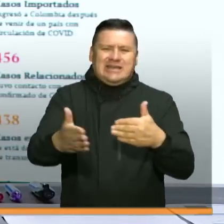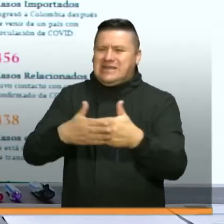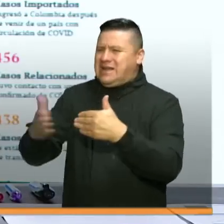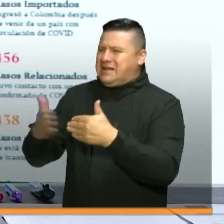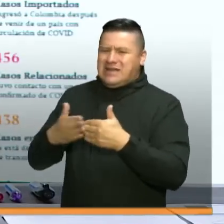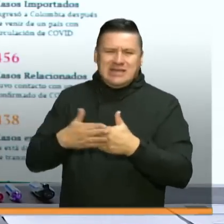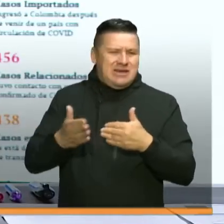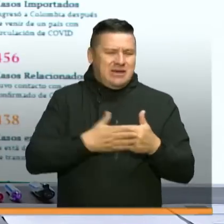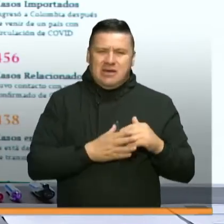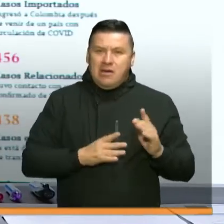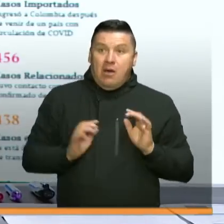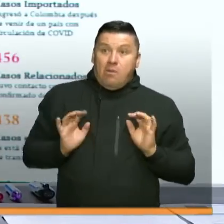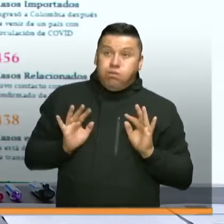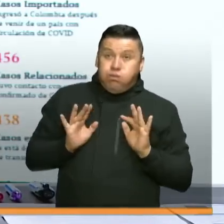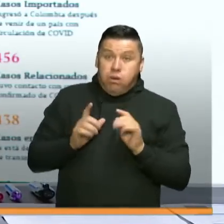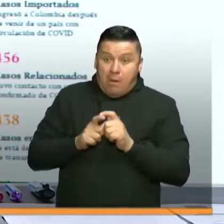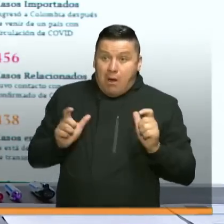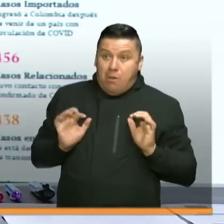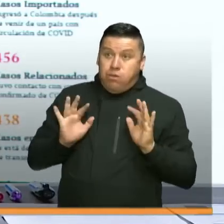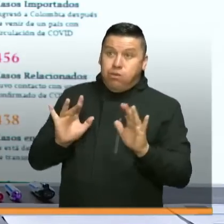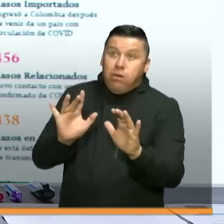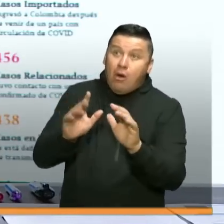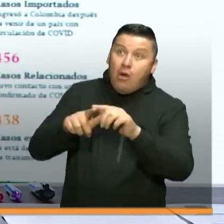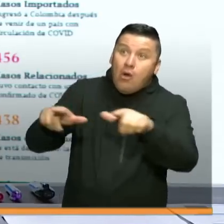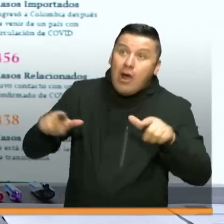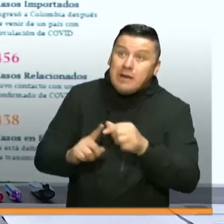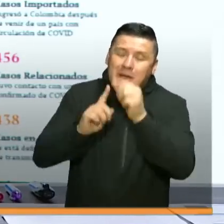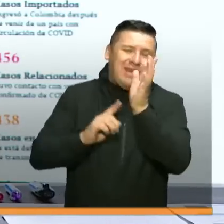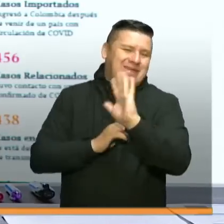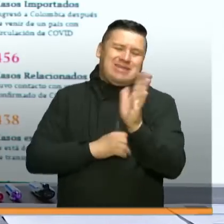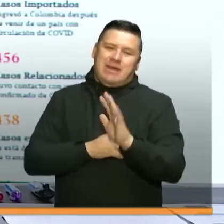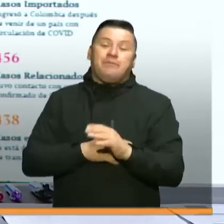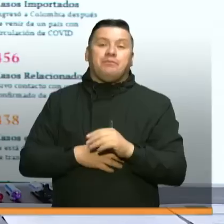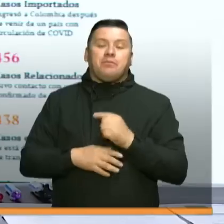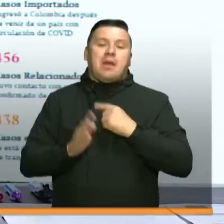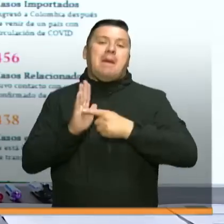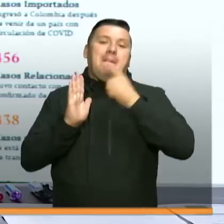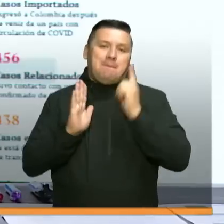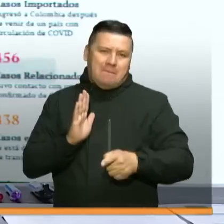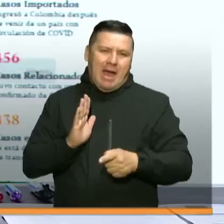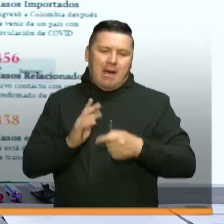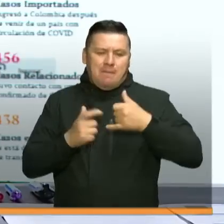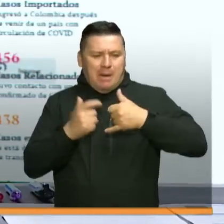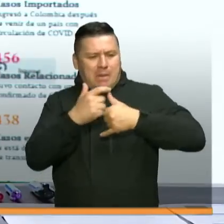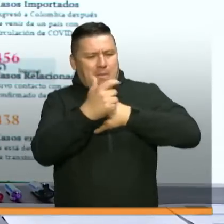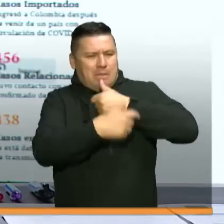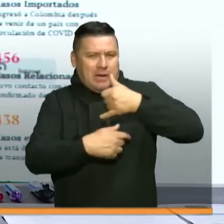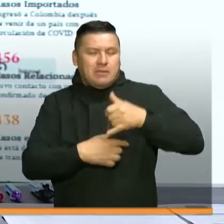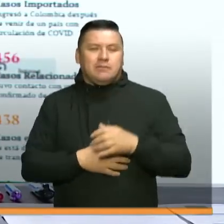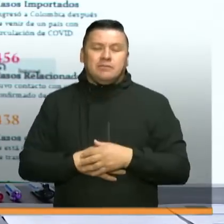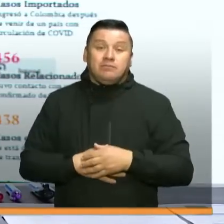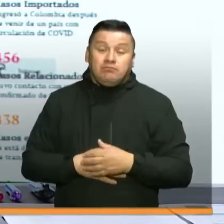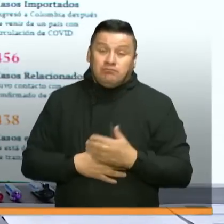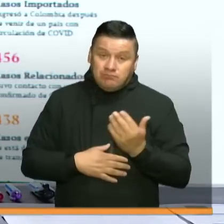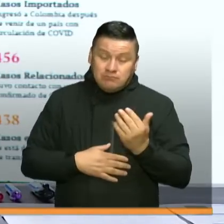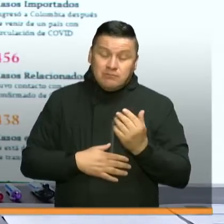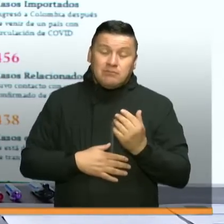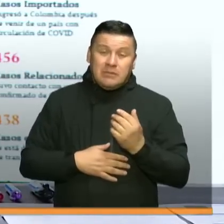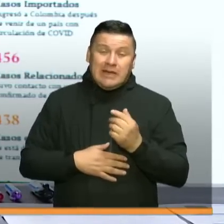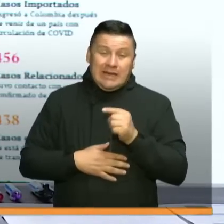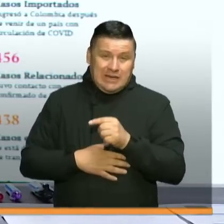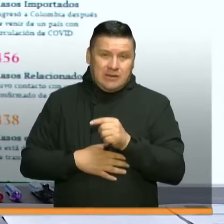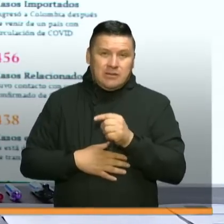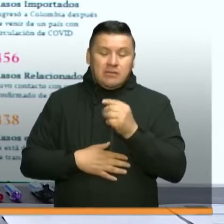aglomeración y hemos tomado unas prácticas de distanciamiento en distintos sectores. Y fuera de eso, introdujimos